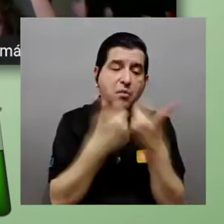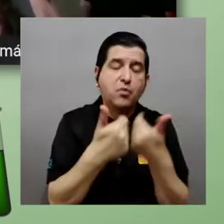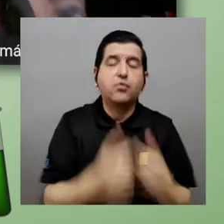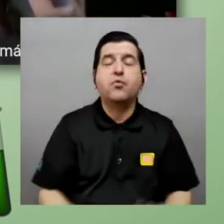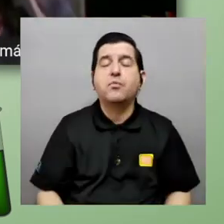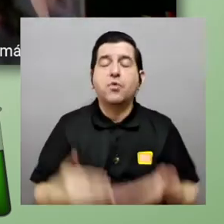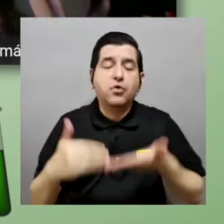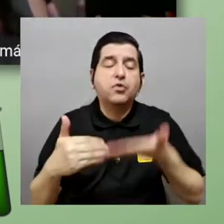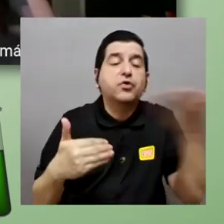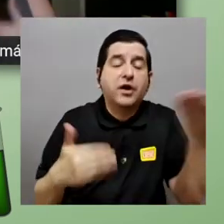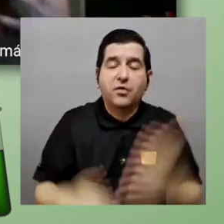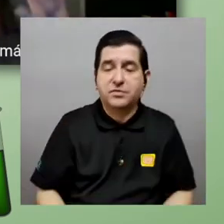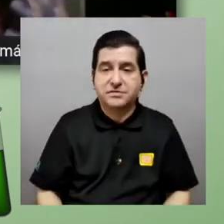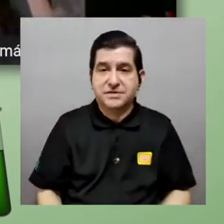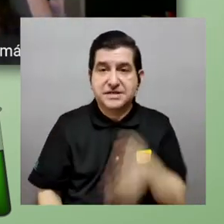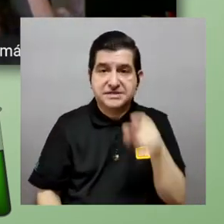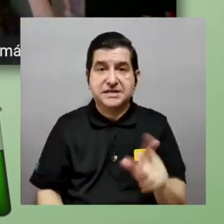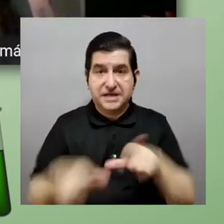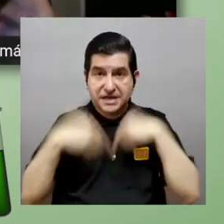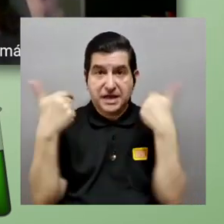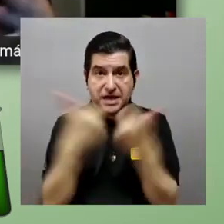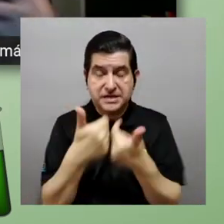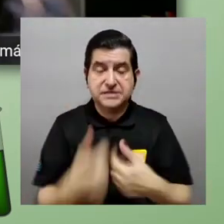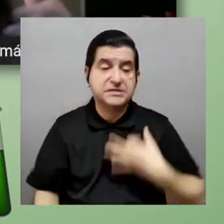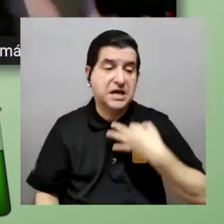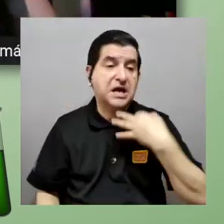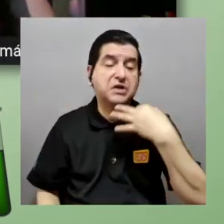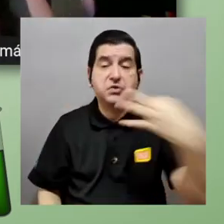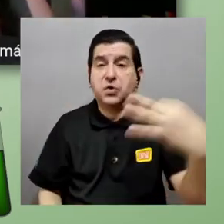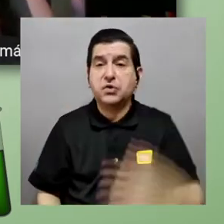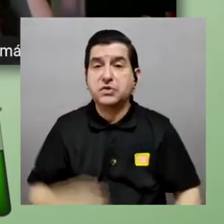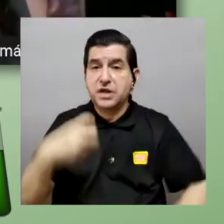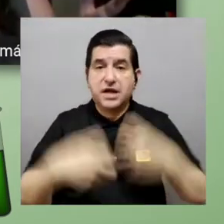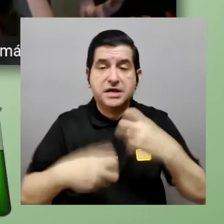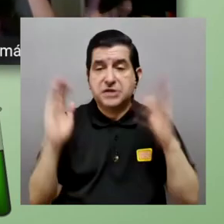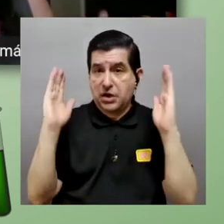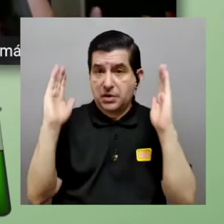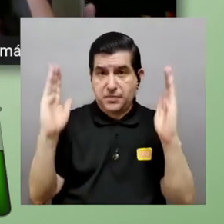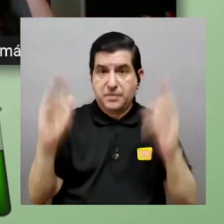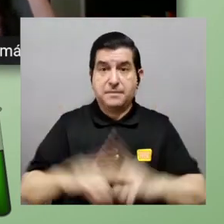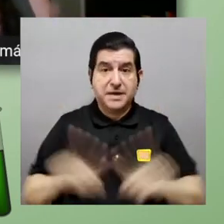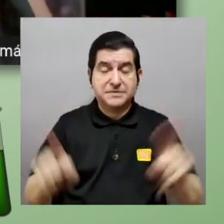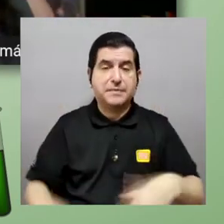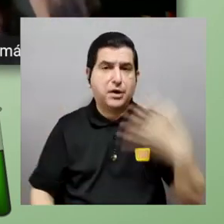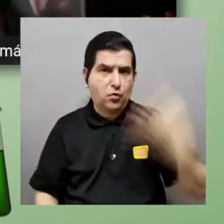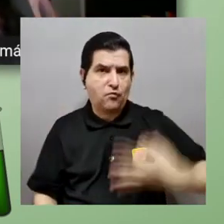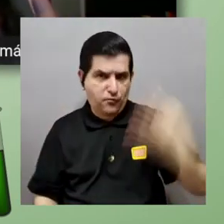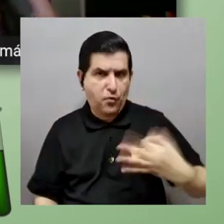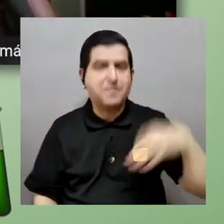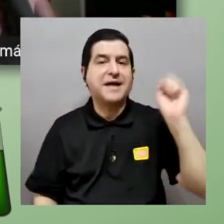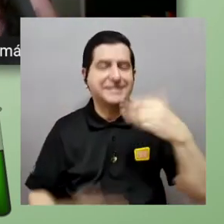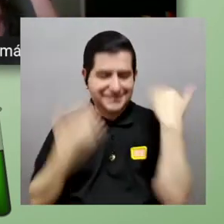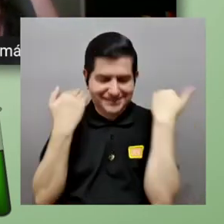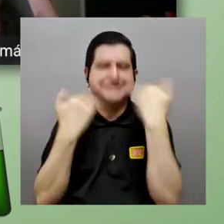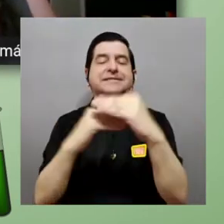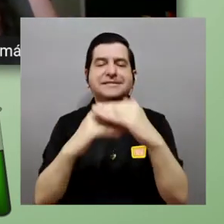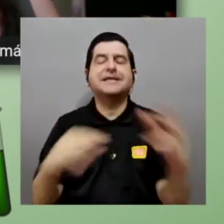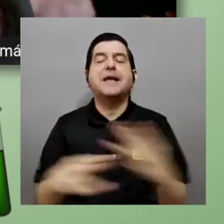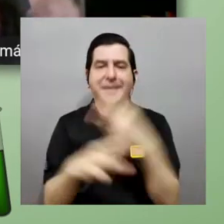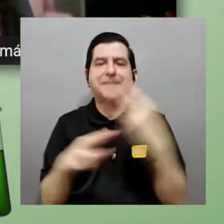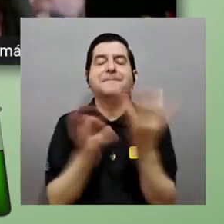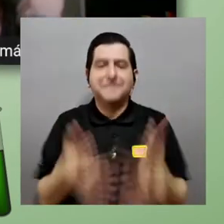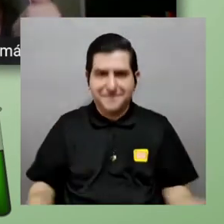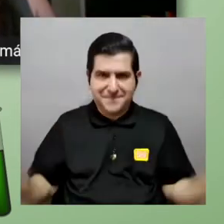trata los conjuntos como colecciones de objetos y para y para el día a día digamos no llega problemas muy grandes pero formalmente hablando si hay